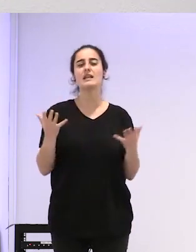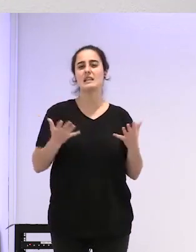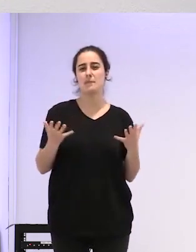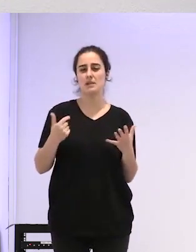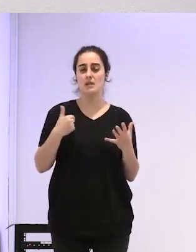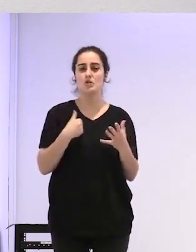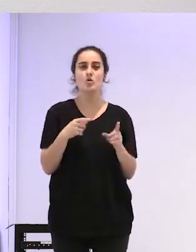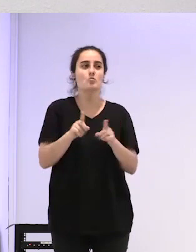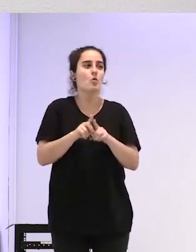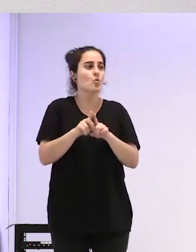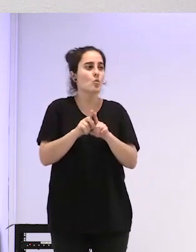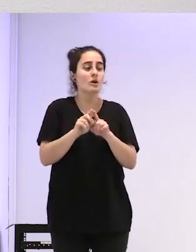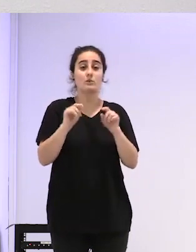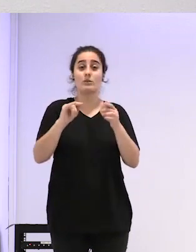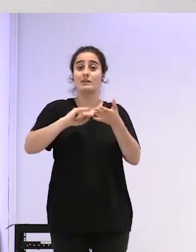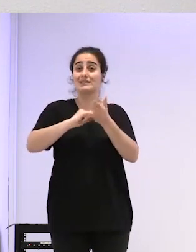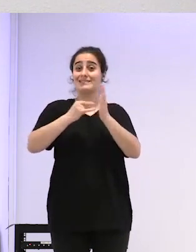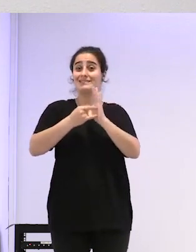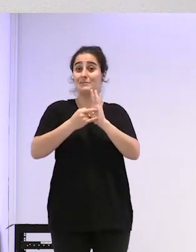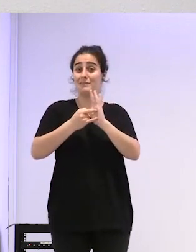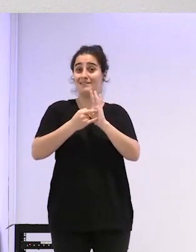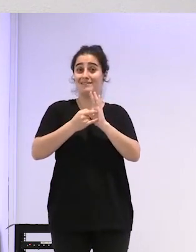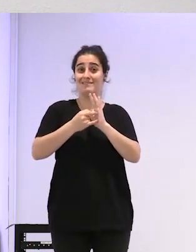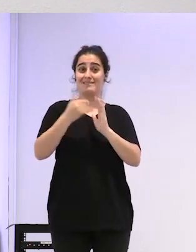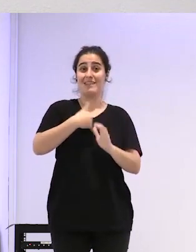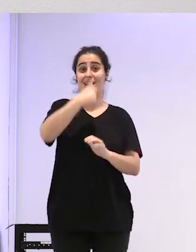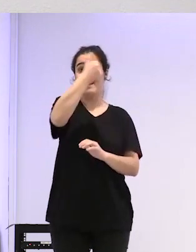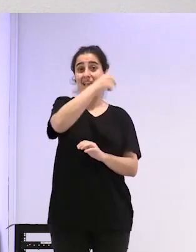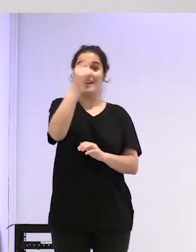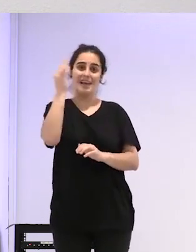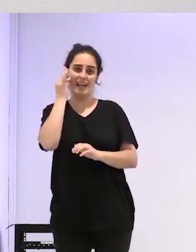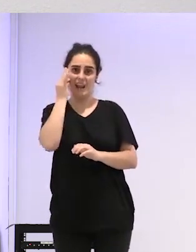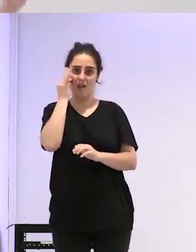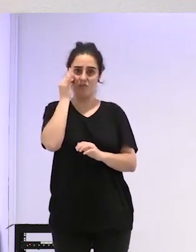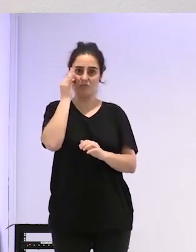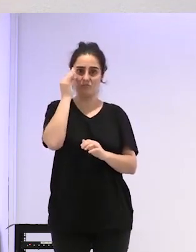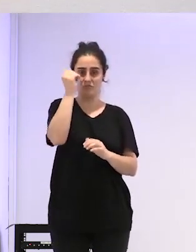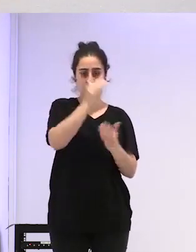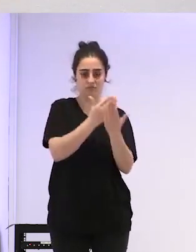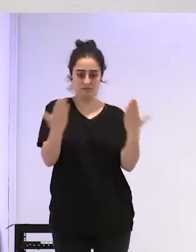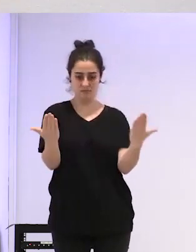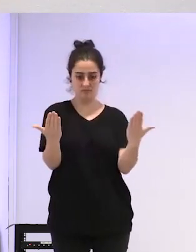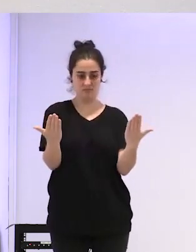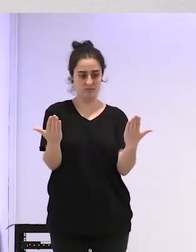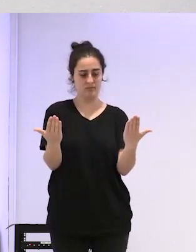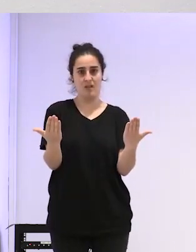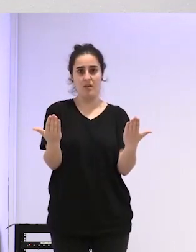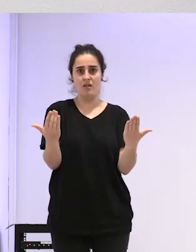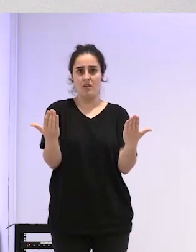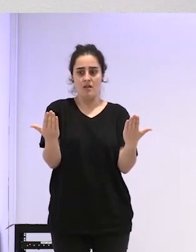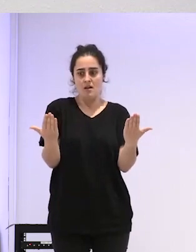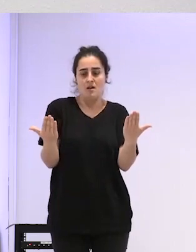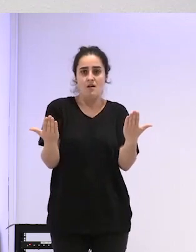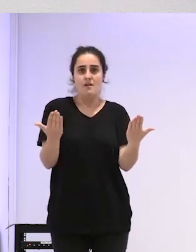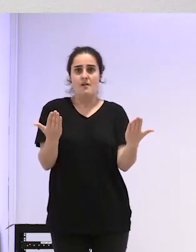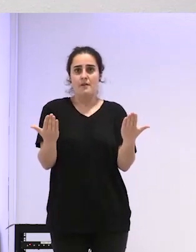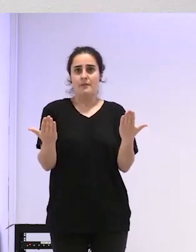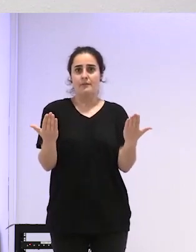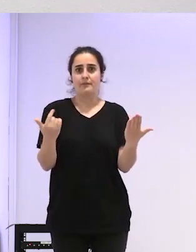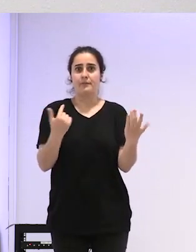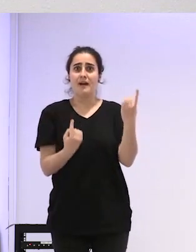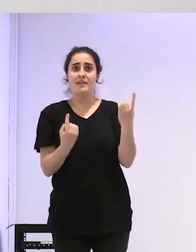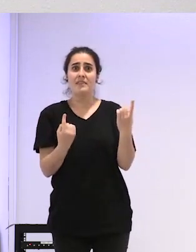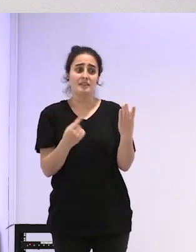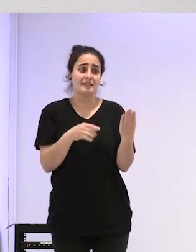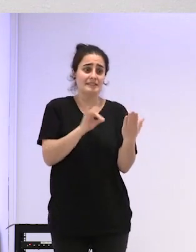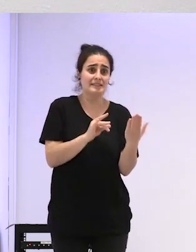tan encorsetado en este sistema de género binario que no es bueno que que a veces sí